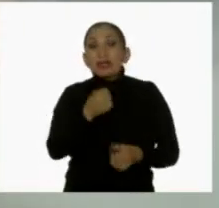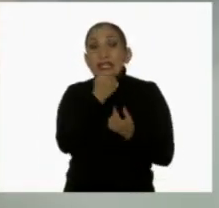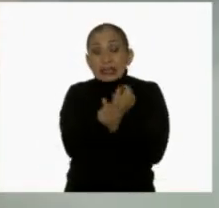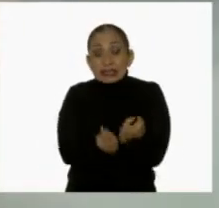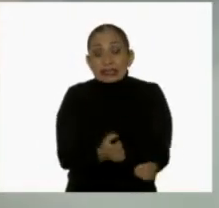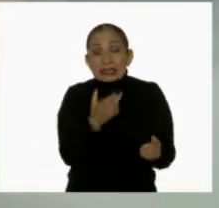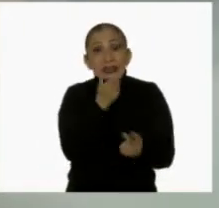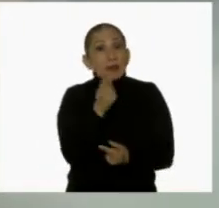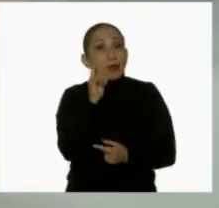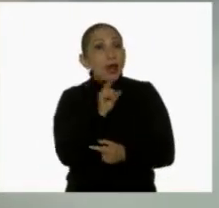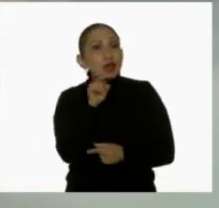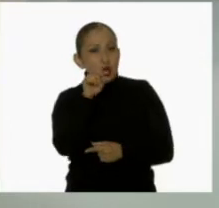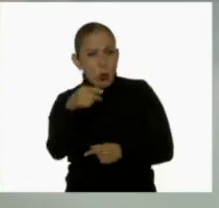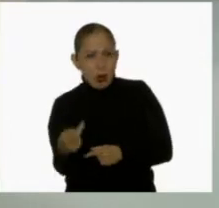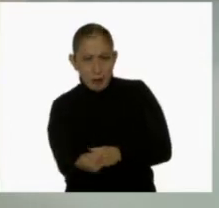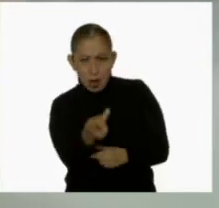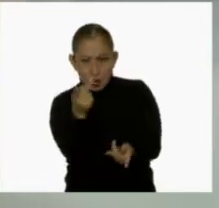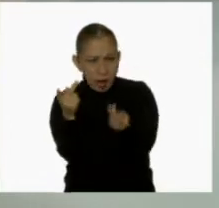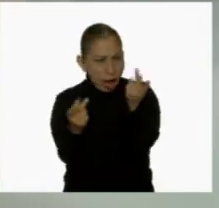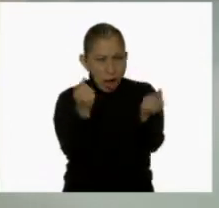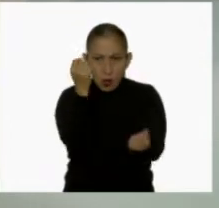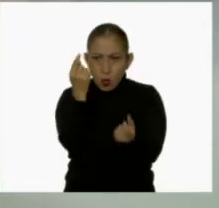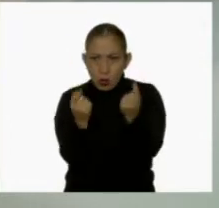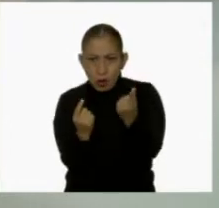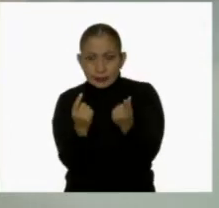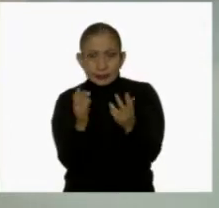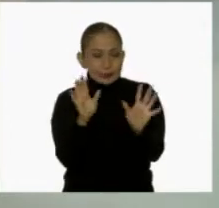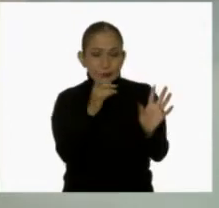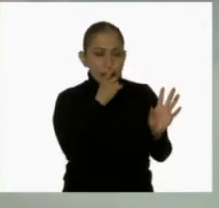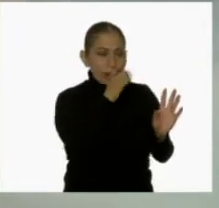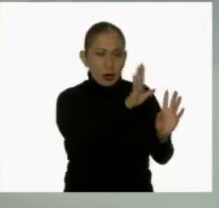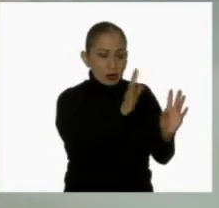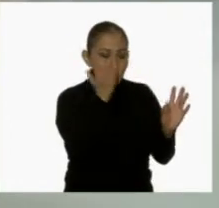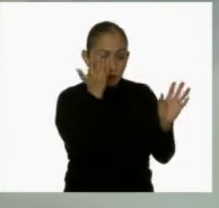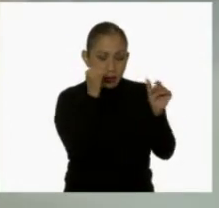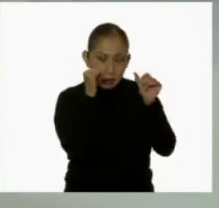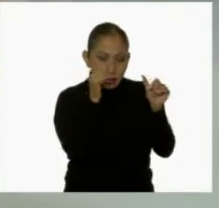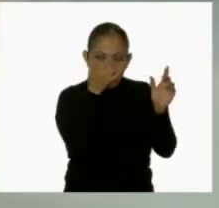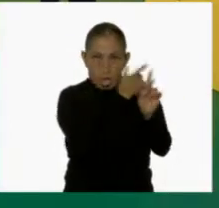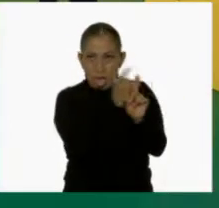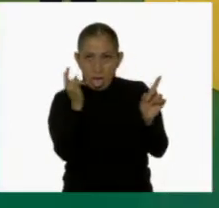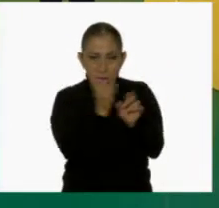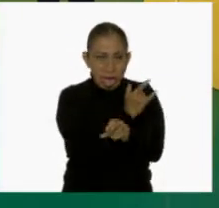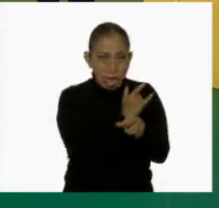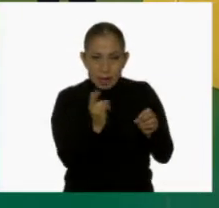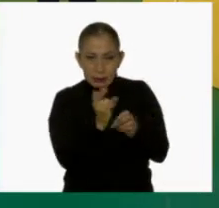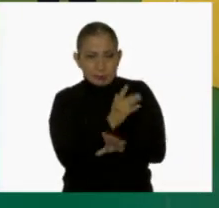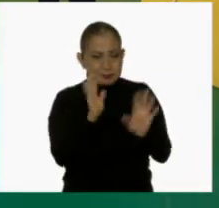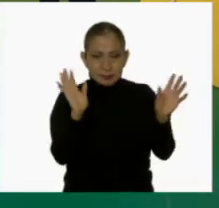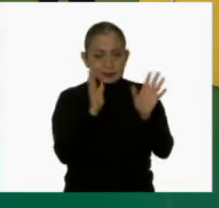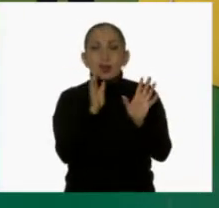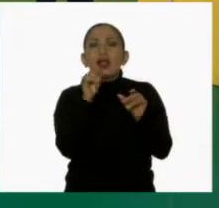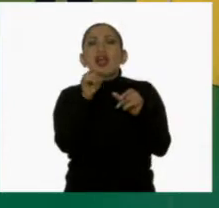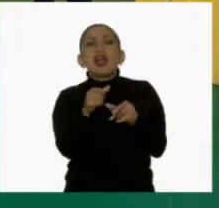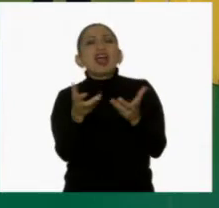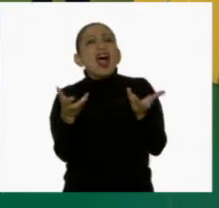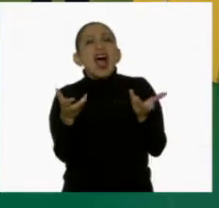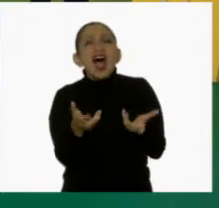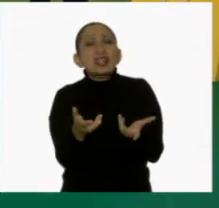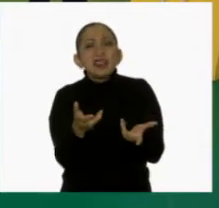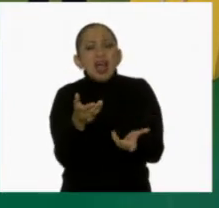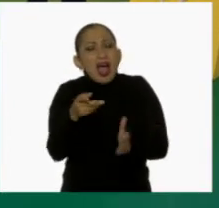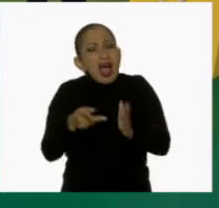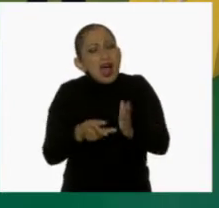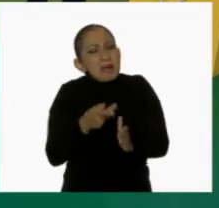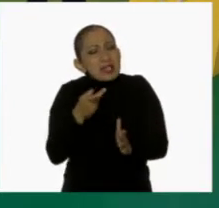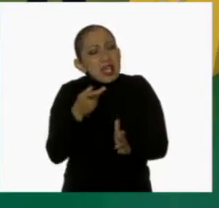y los niños a los que les preguntamos. Bueno, es que te digo que no estoy muy concentrado. Pero, ¿qué hace que a